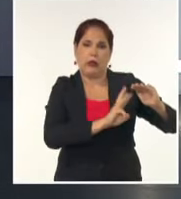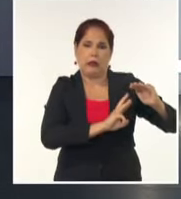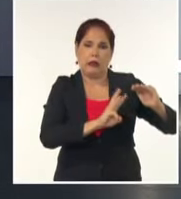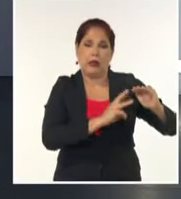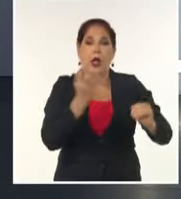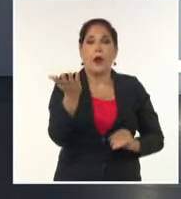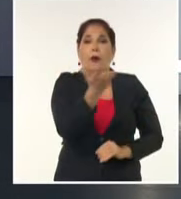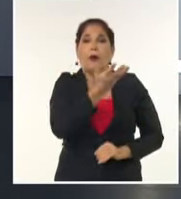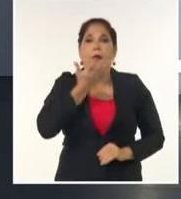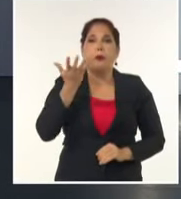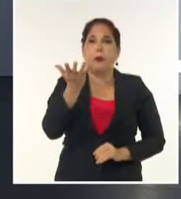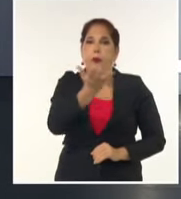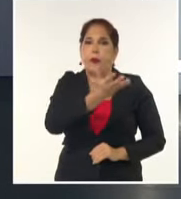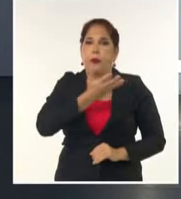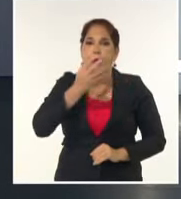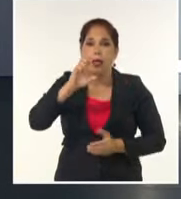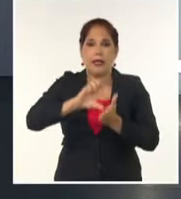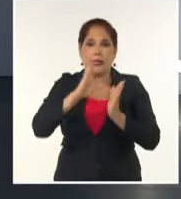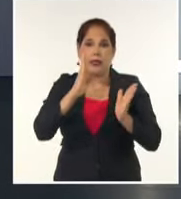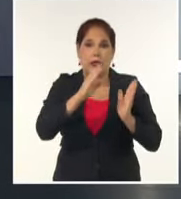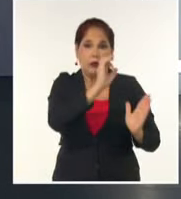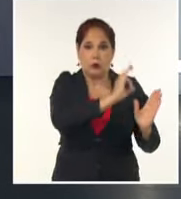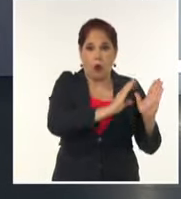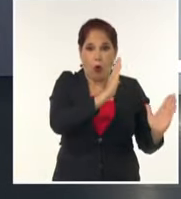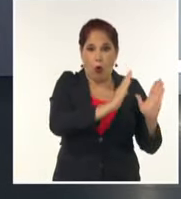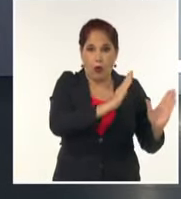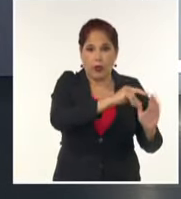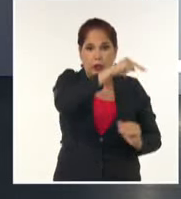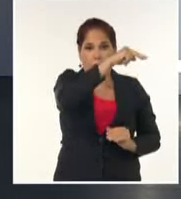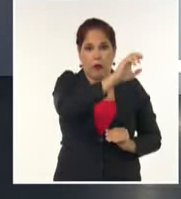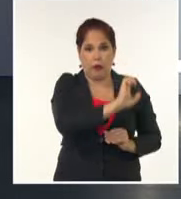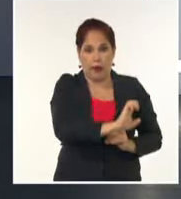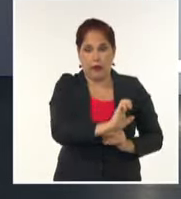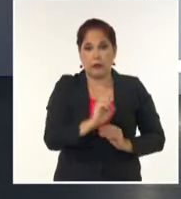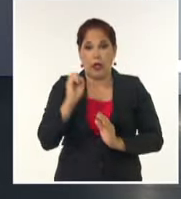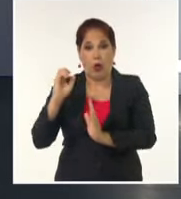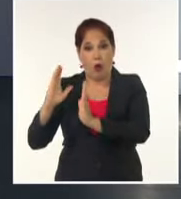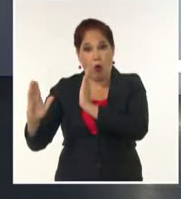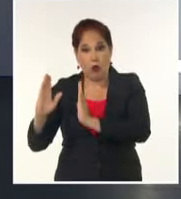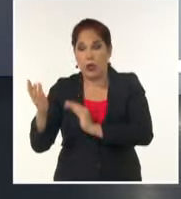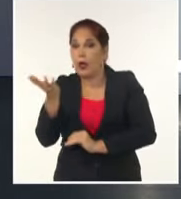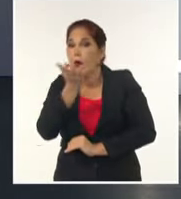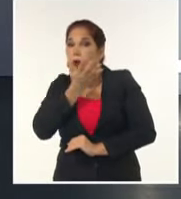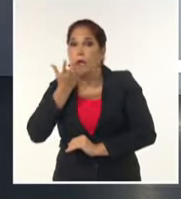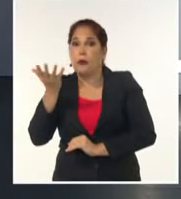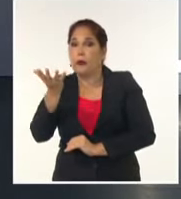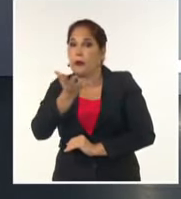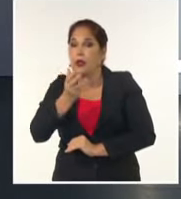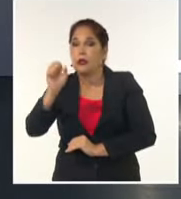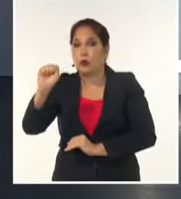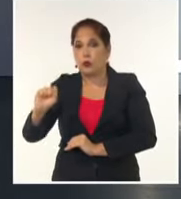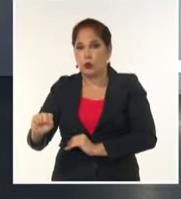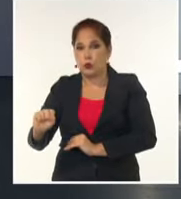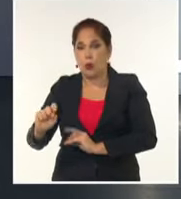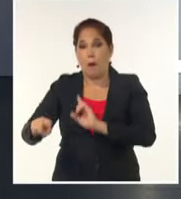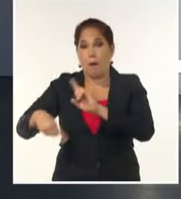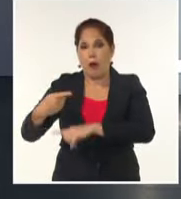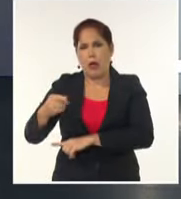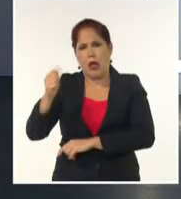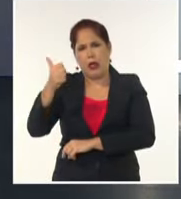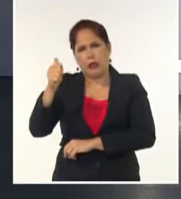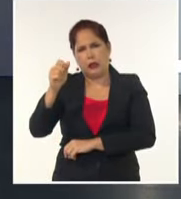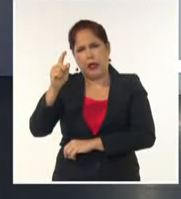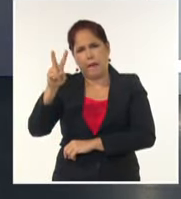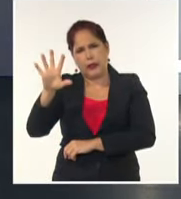de la parte central y oriental del país, entre el nordeste y el este, en el caso del occidente, vientos de región sudeste para la jornada de mañana, 10 a 25